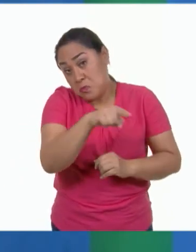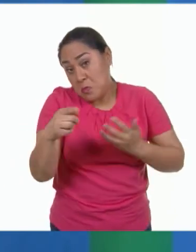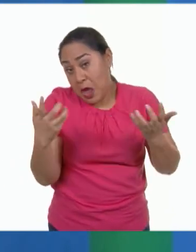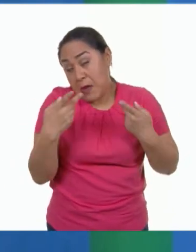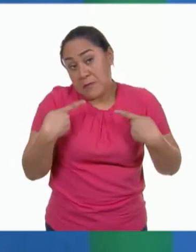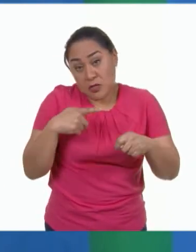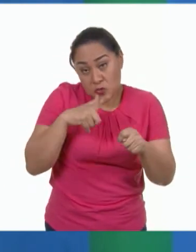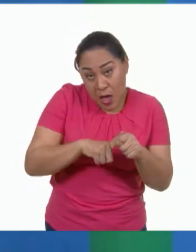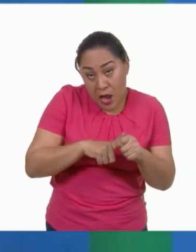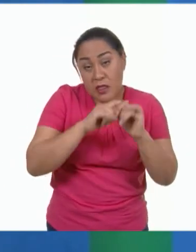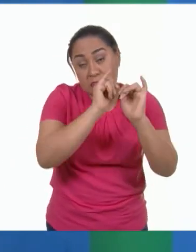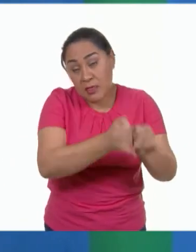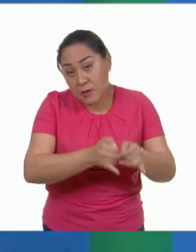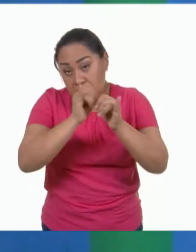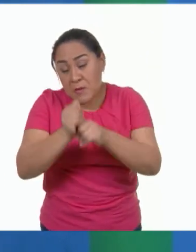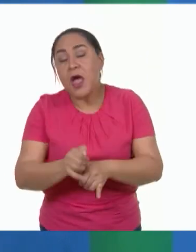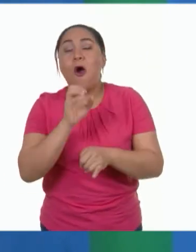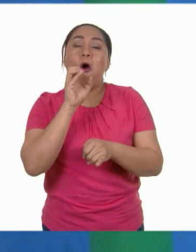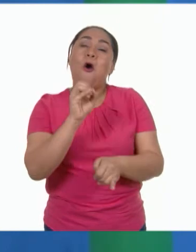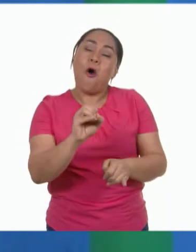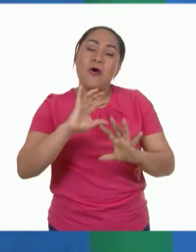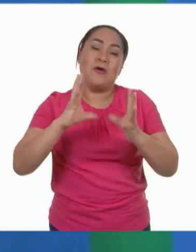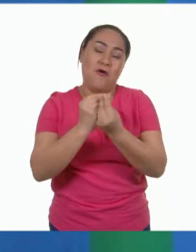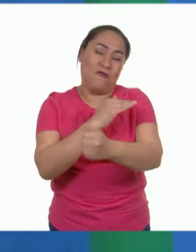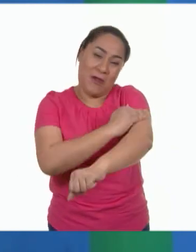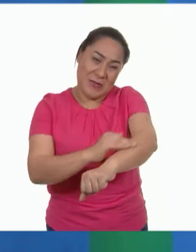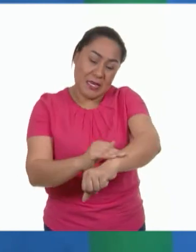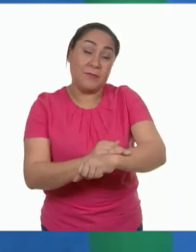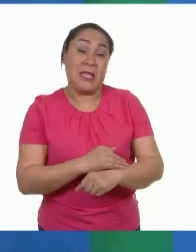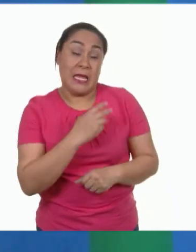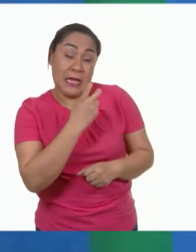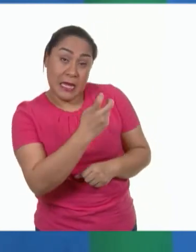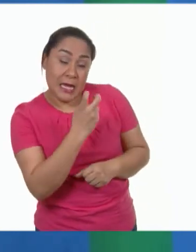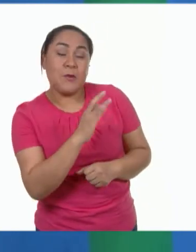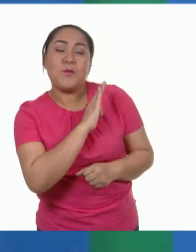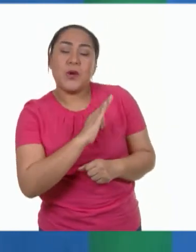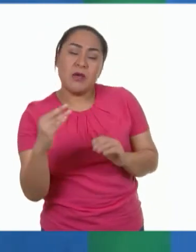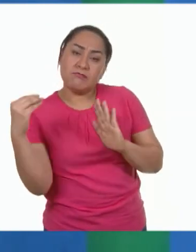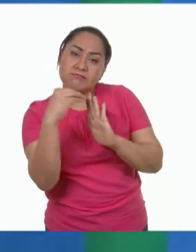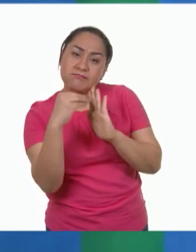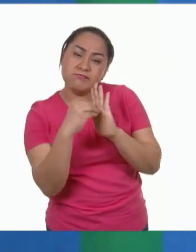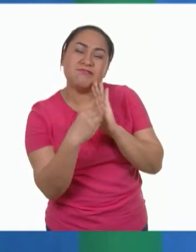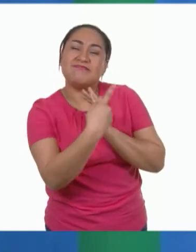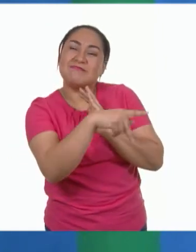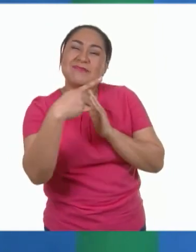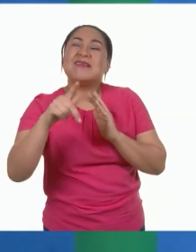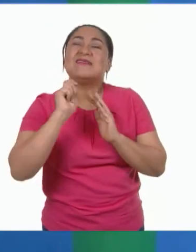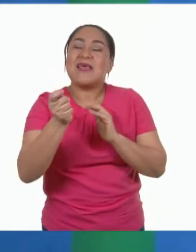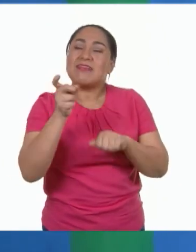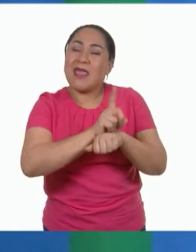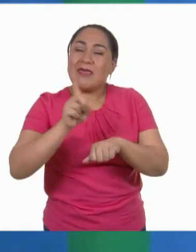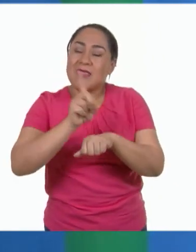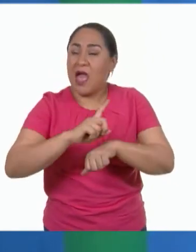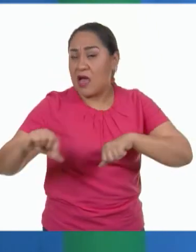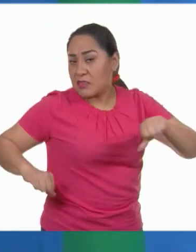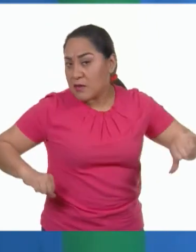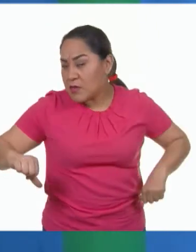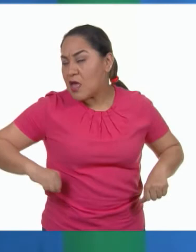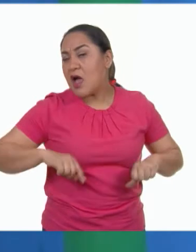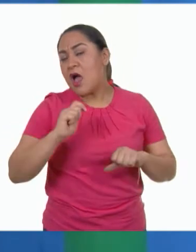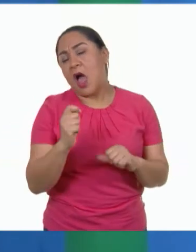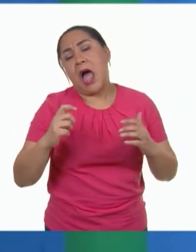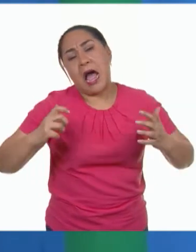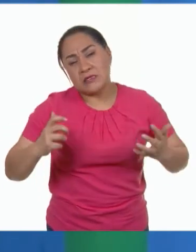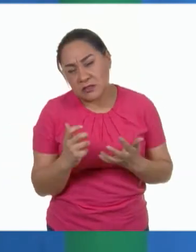o familiar, el cual nos ayudará a incluir en nuestras actividades cotidianas las distintas acciones de